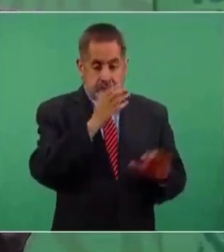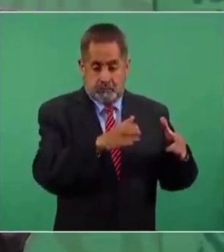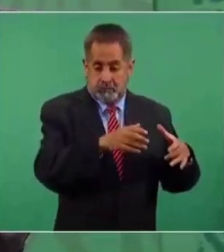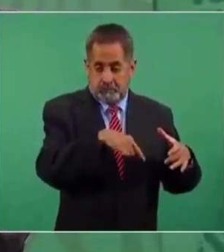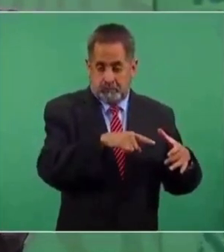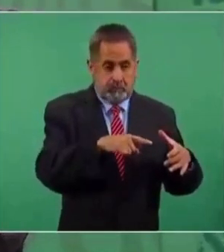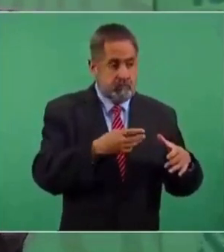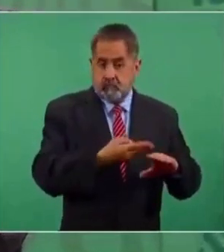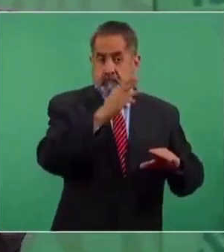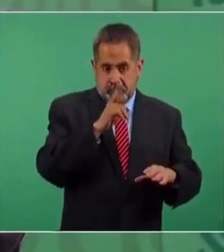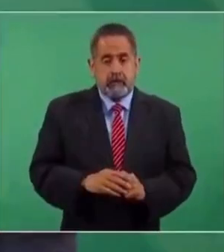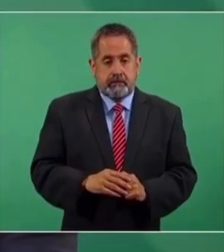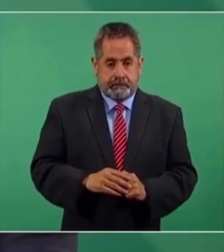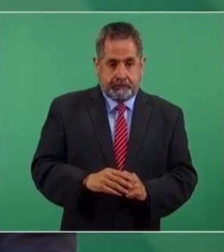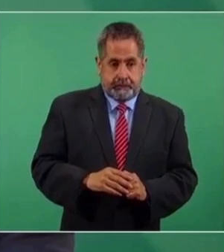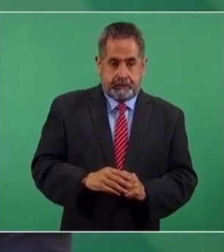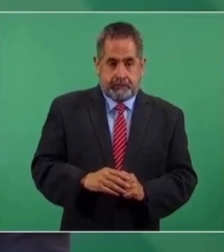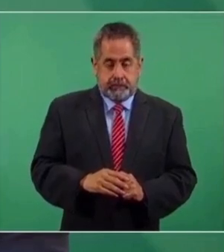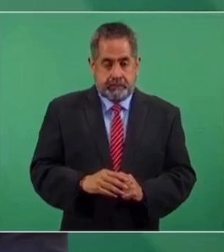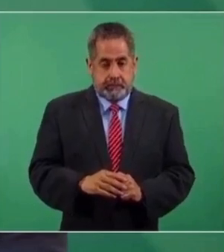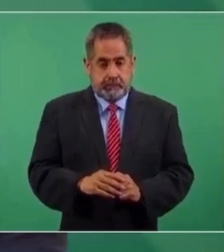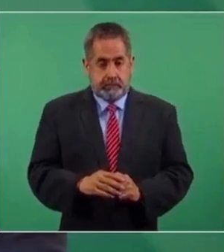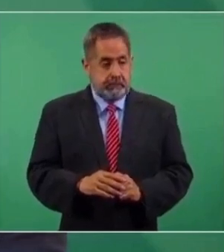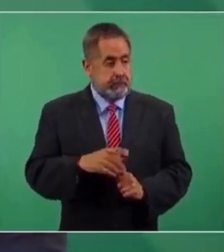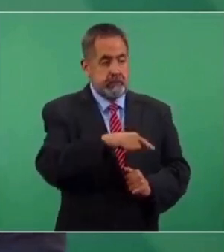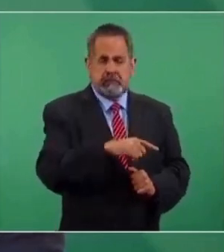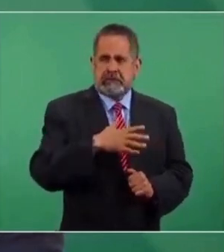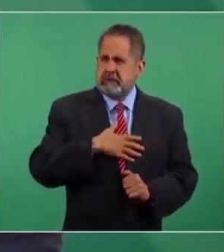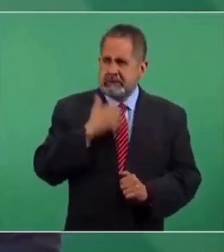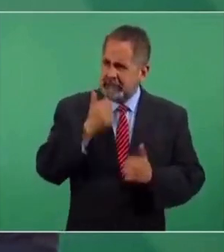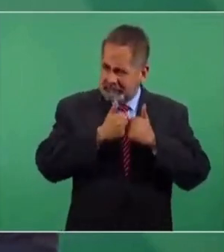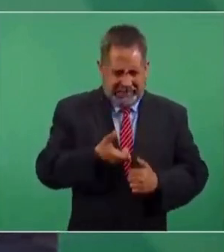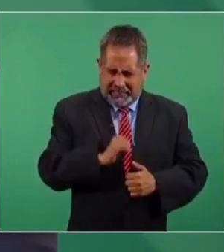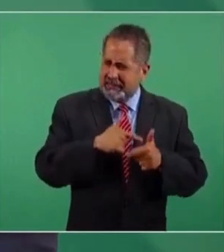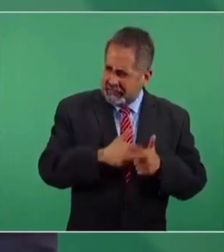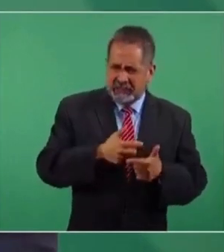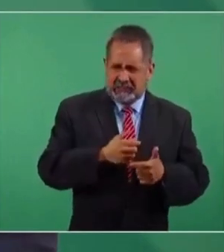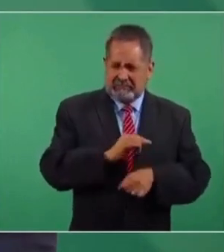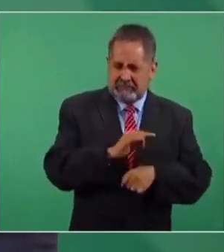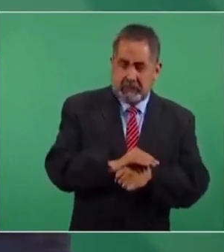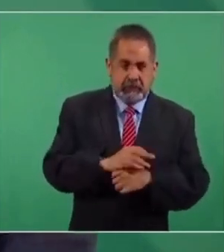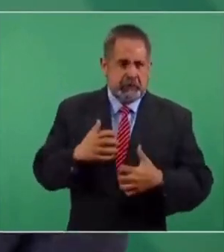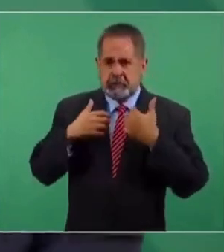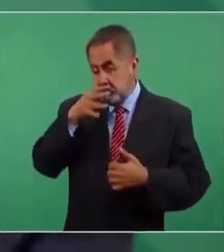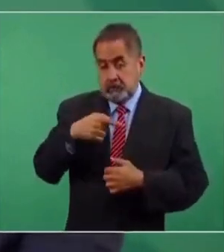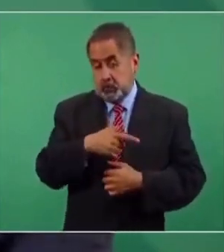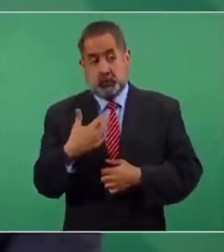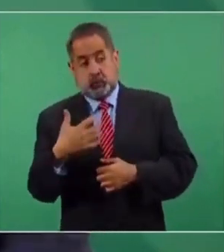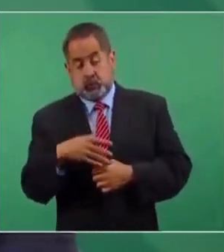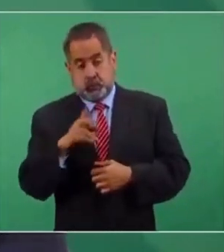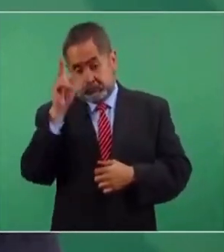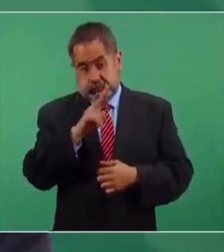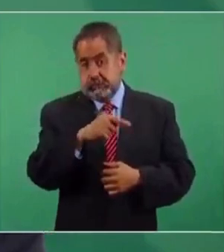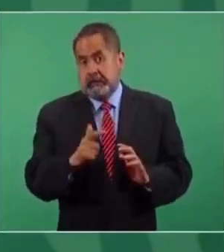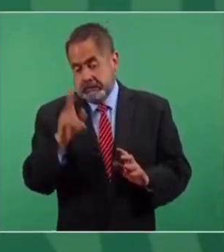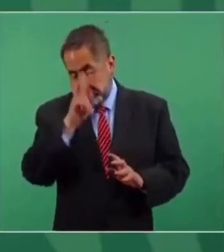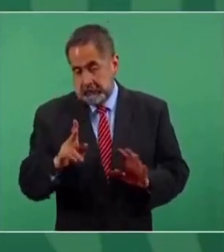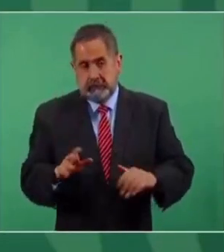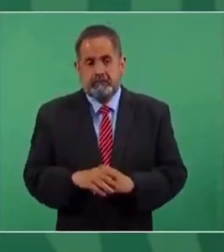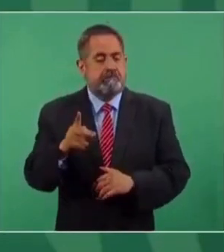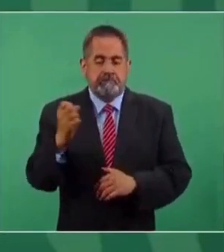violentos. Y por defender privilegios, son capaces de cualquier atrocidad.